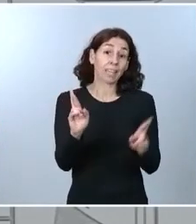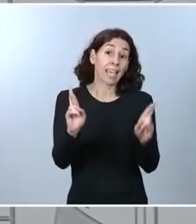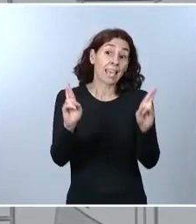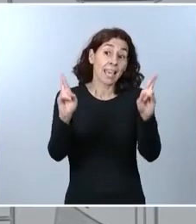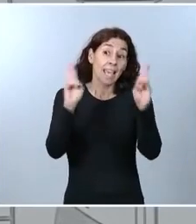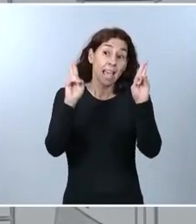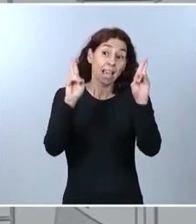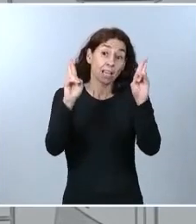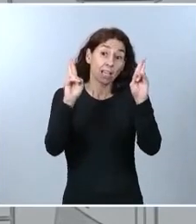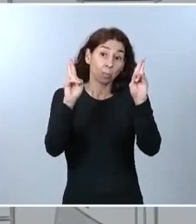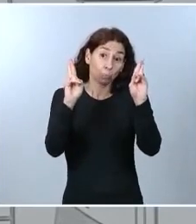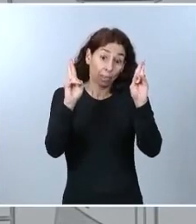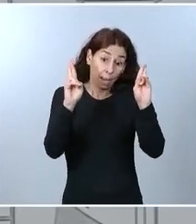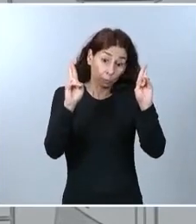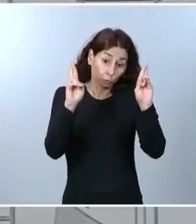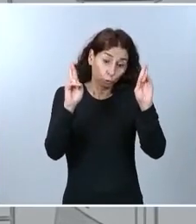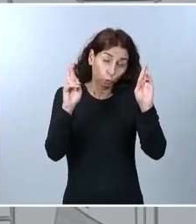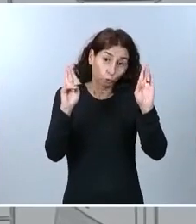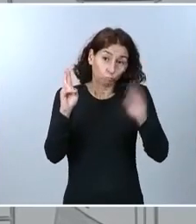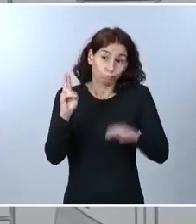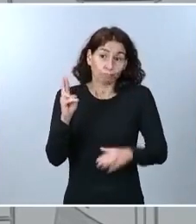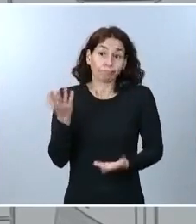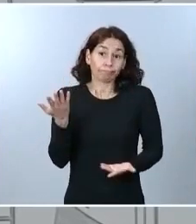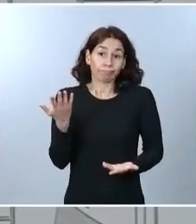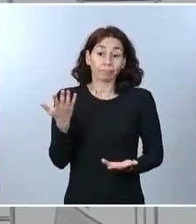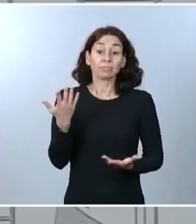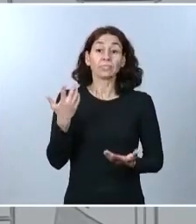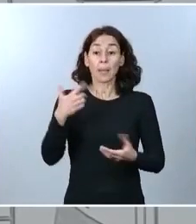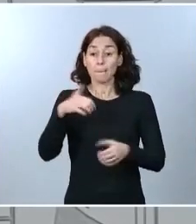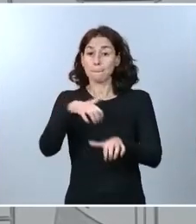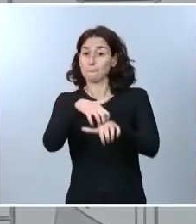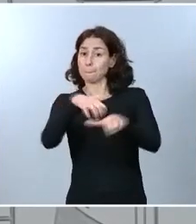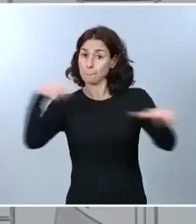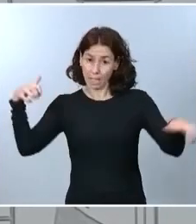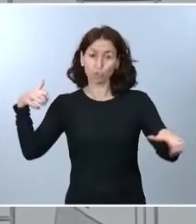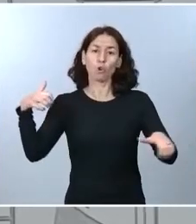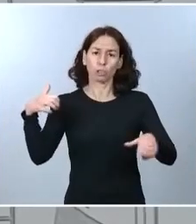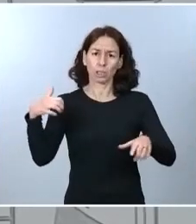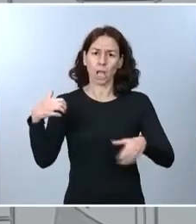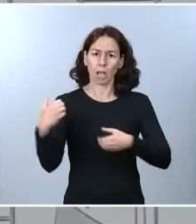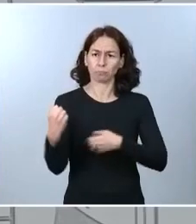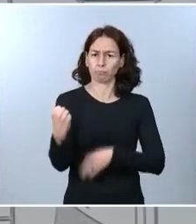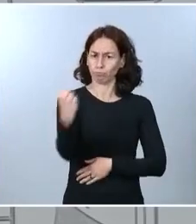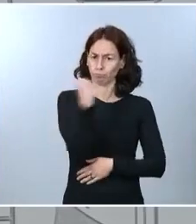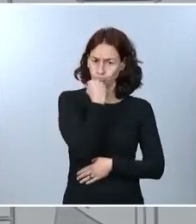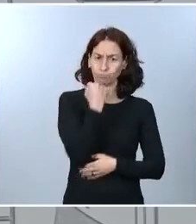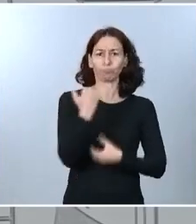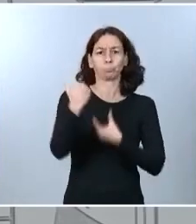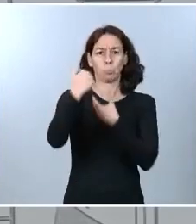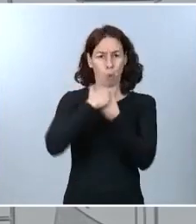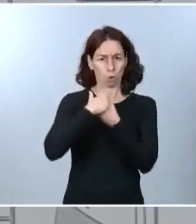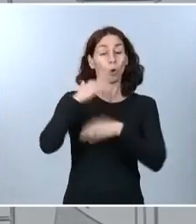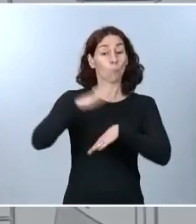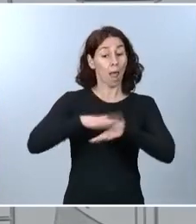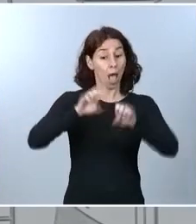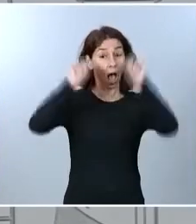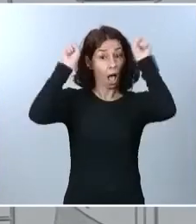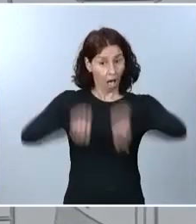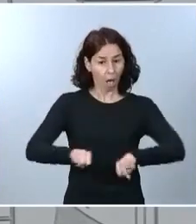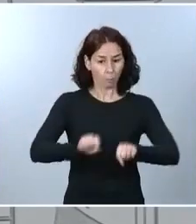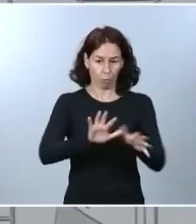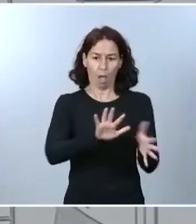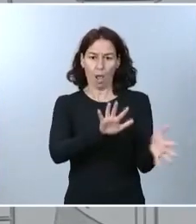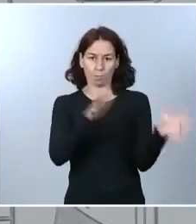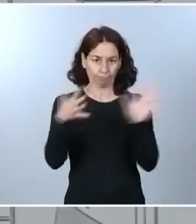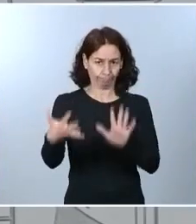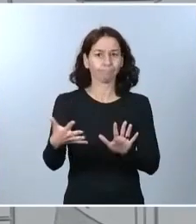con el mayor número de escaños para poder aprobar este estado de alarma tan importante y tan necesario para doblegar esta curva y mantener a reya al